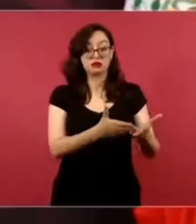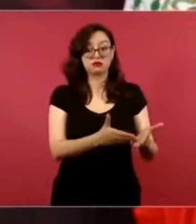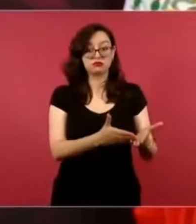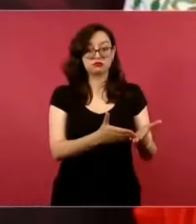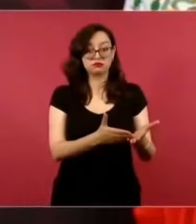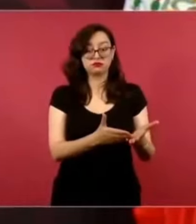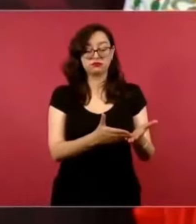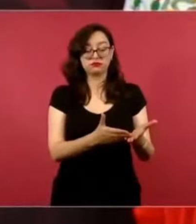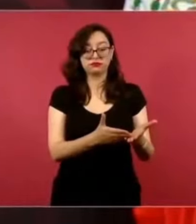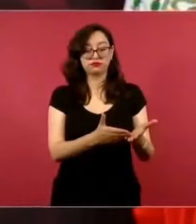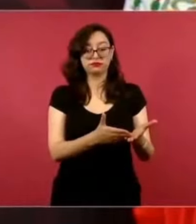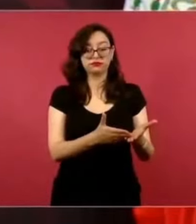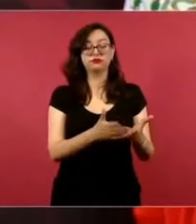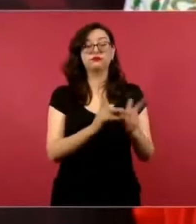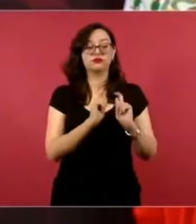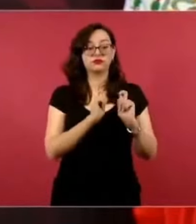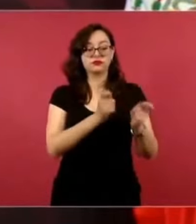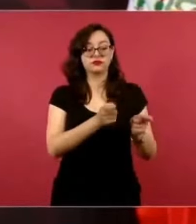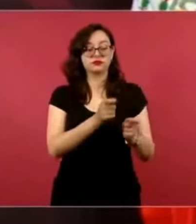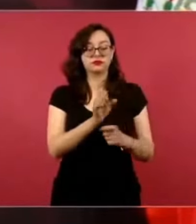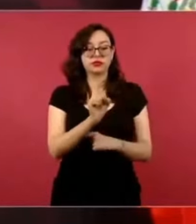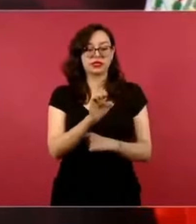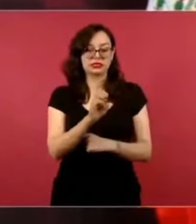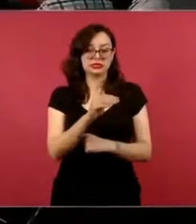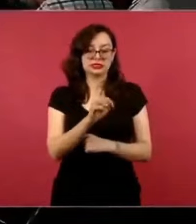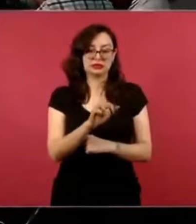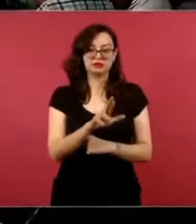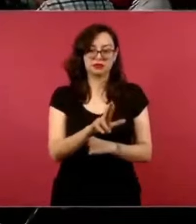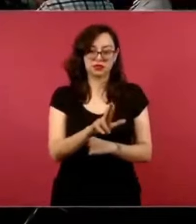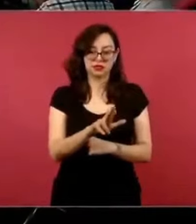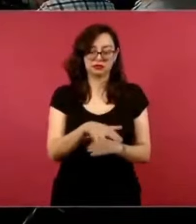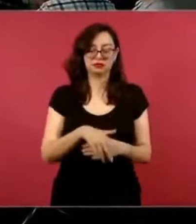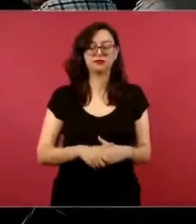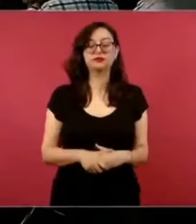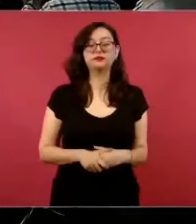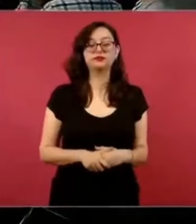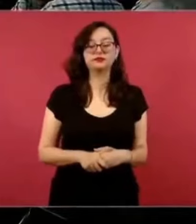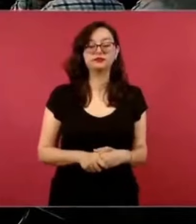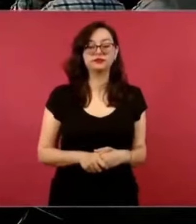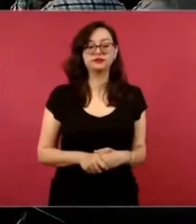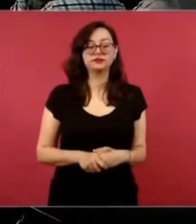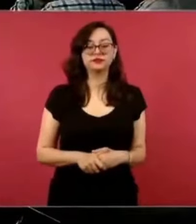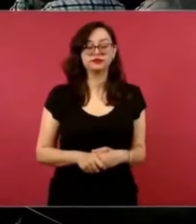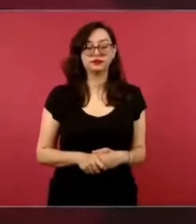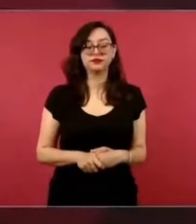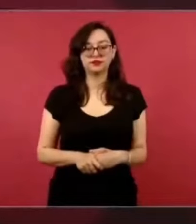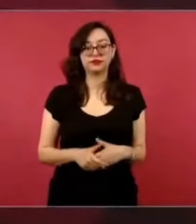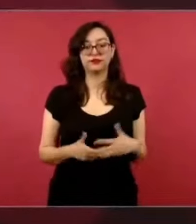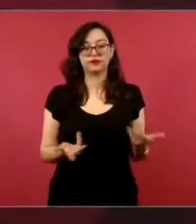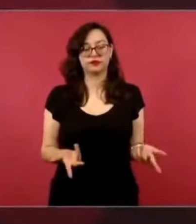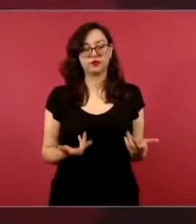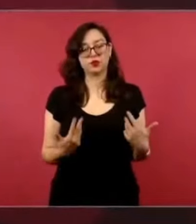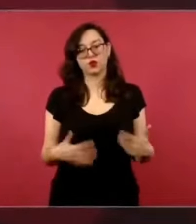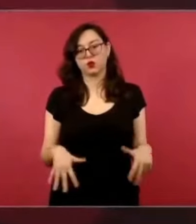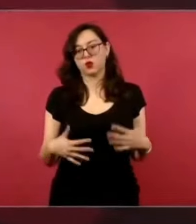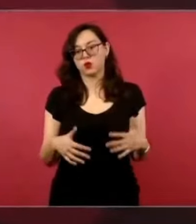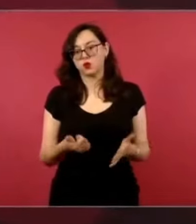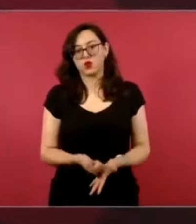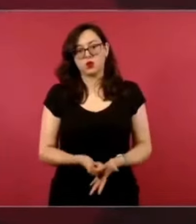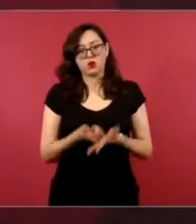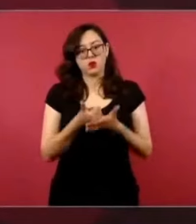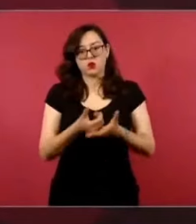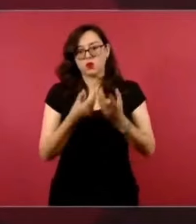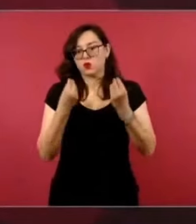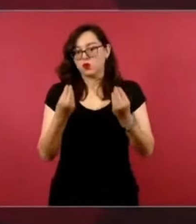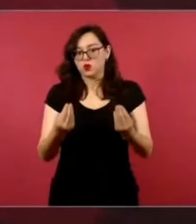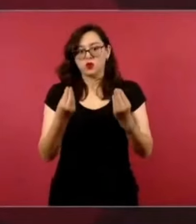puertos, a la Secretaría de Marina. Y esto nos ha dado muy buen